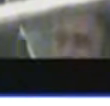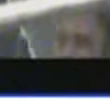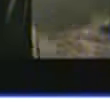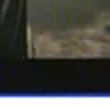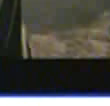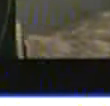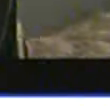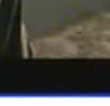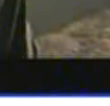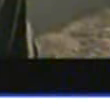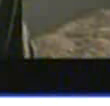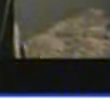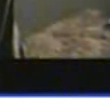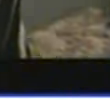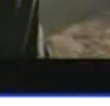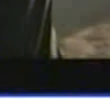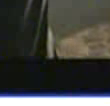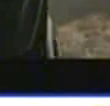calculan un millón más.